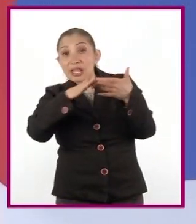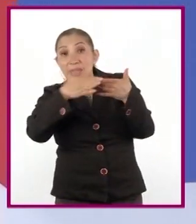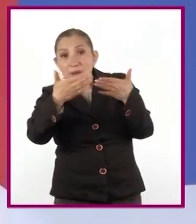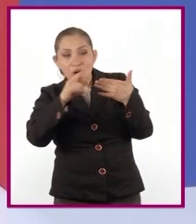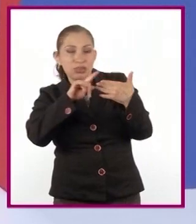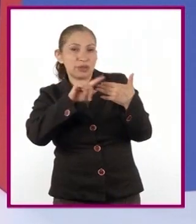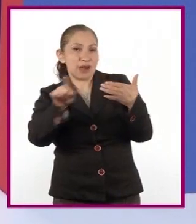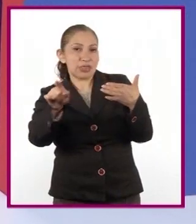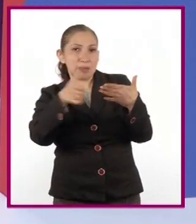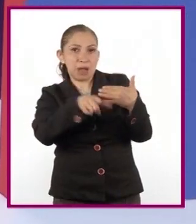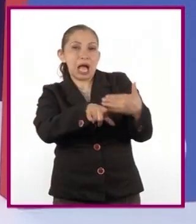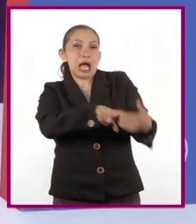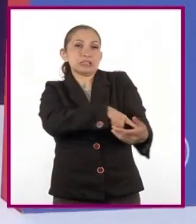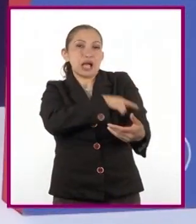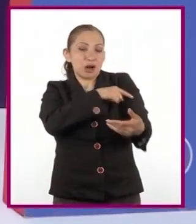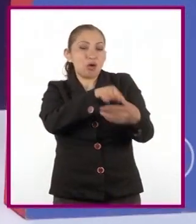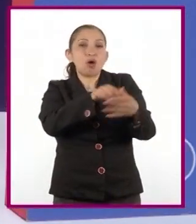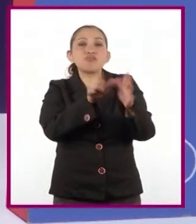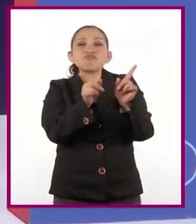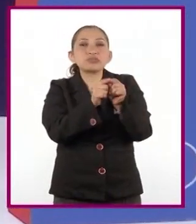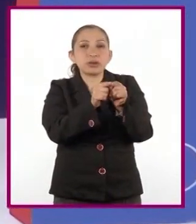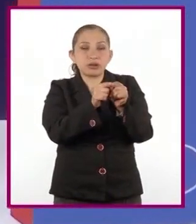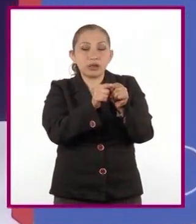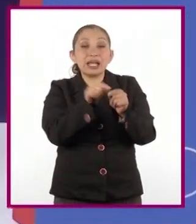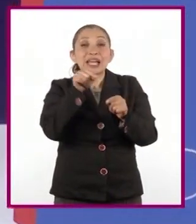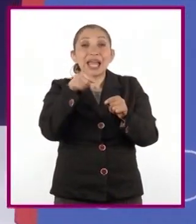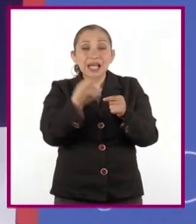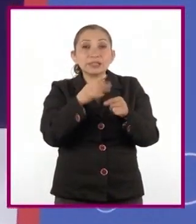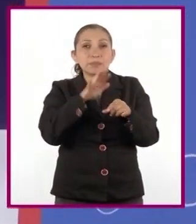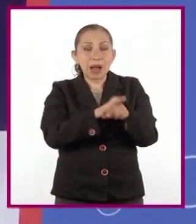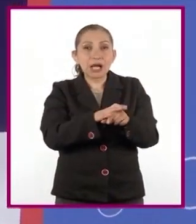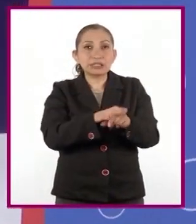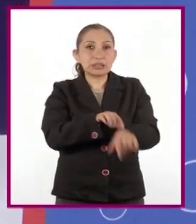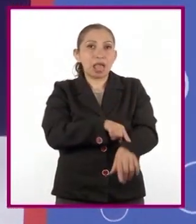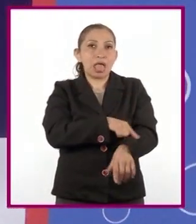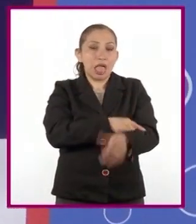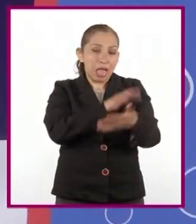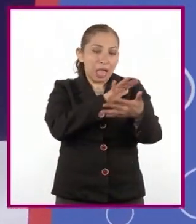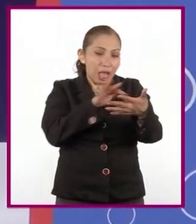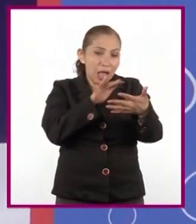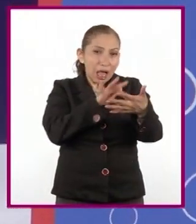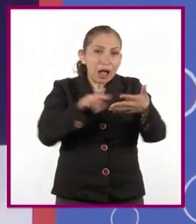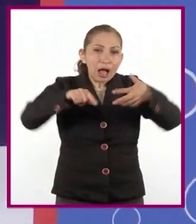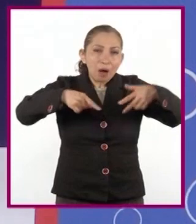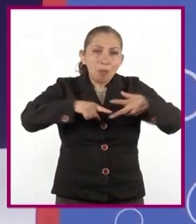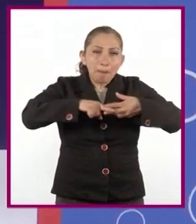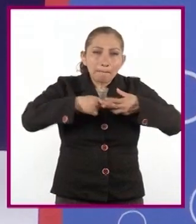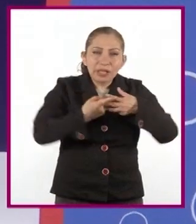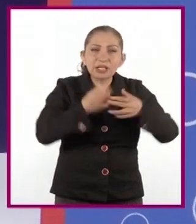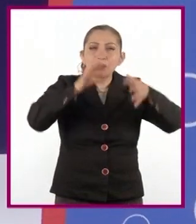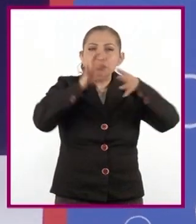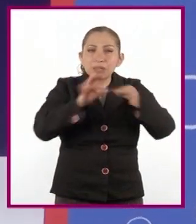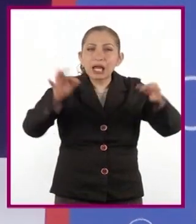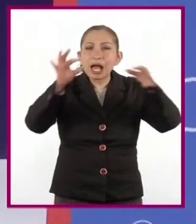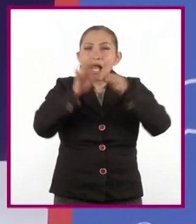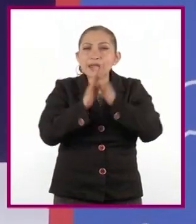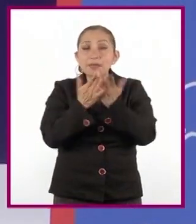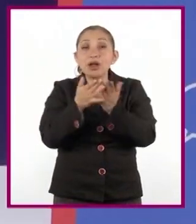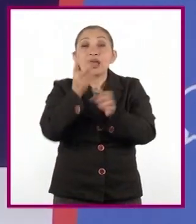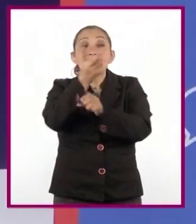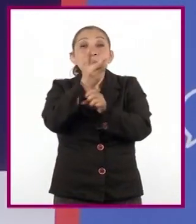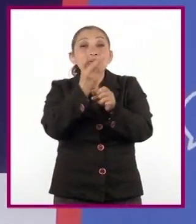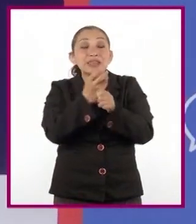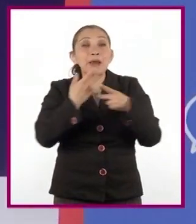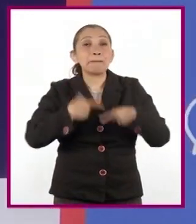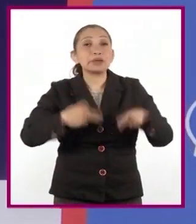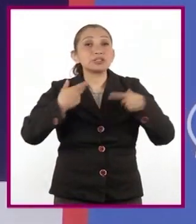literaria que precede, aunque puede considerarse el más extenso de los textos introductorios. Invita al lector a